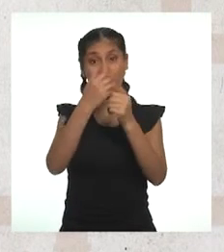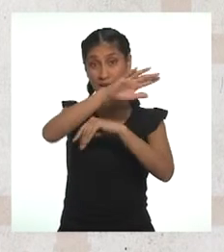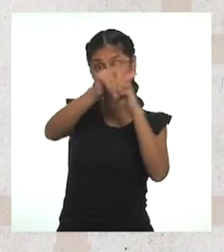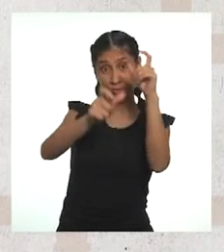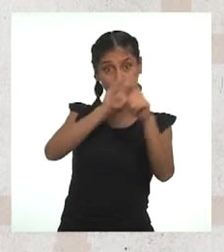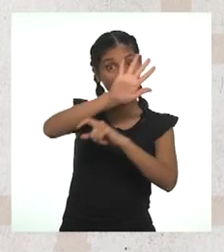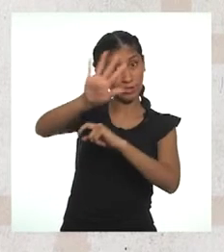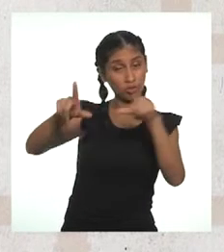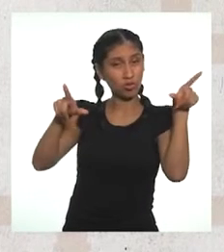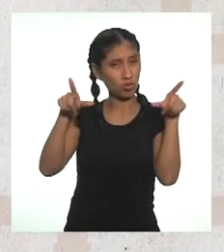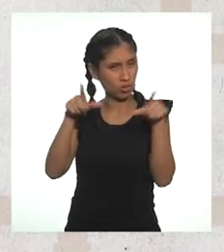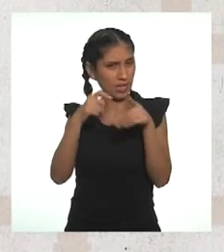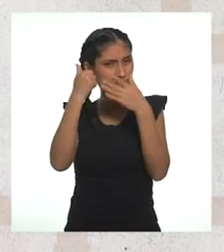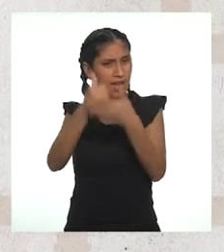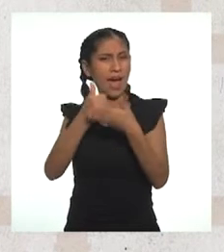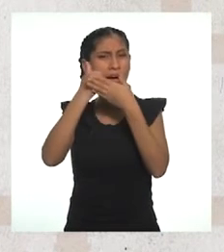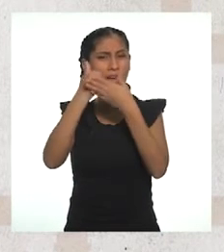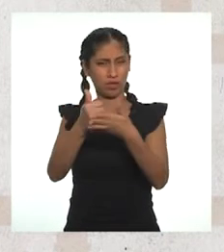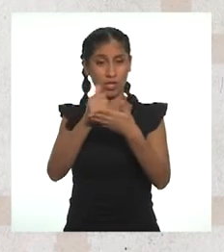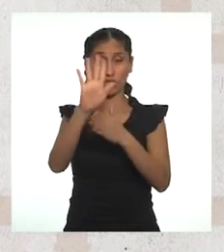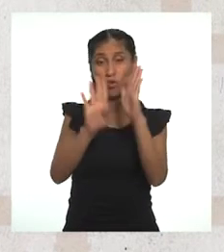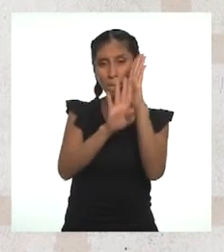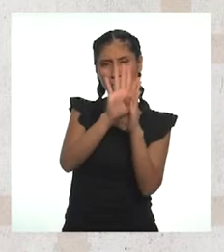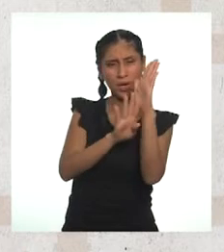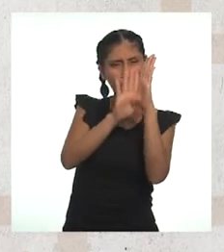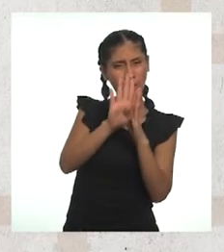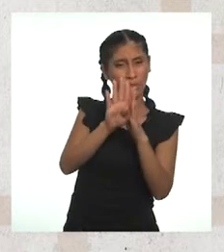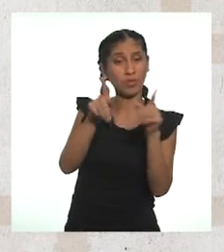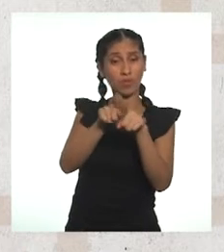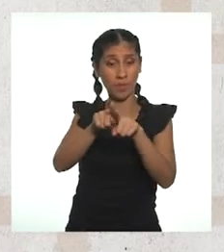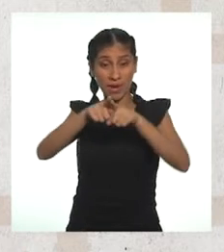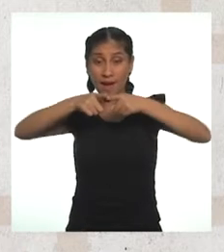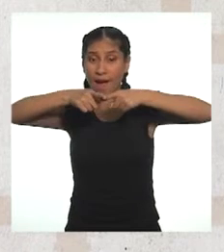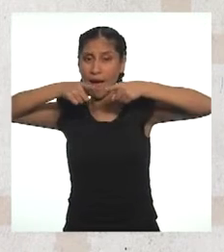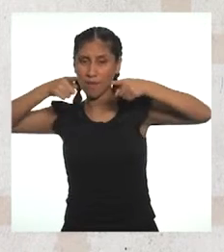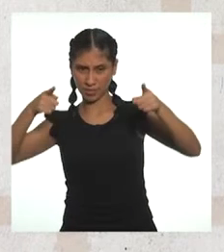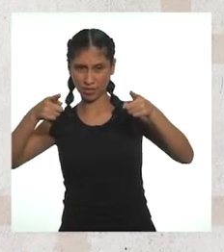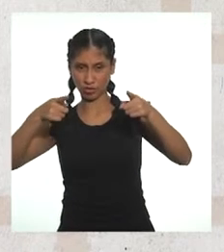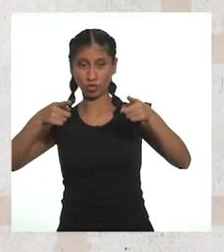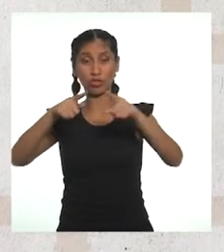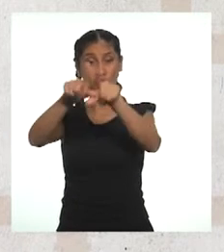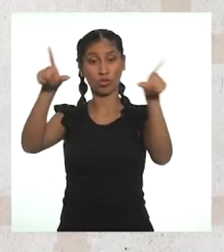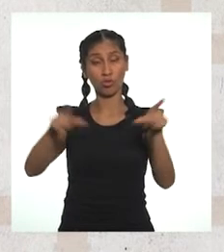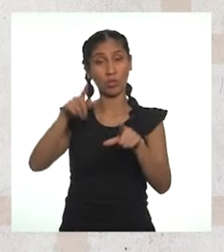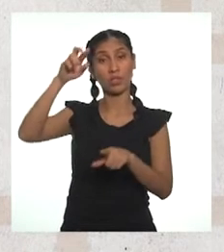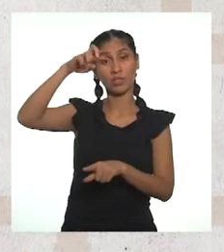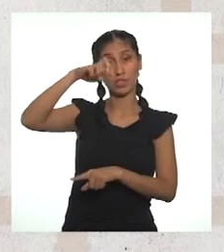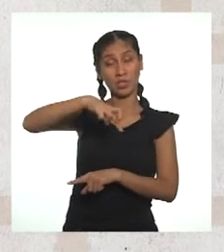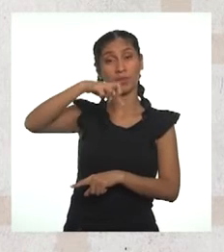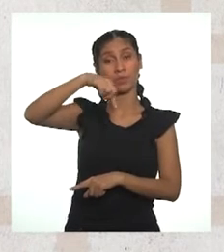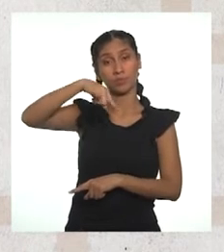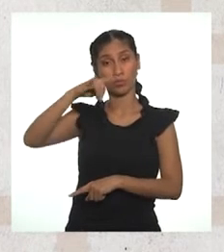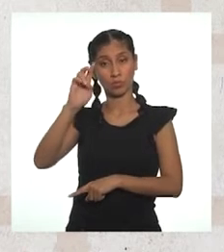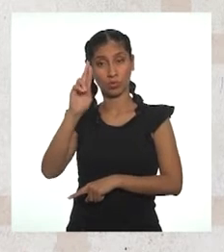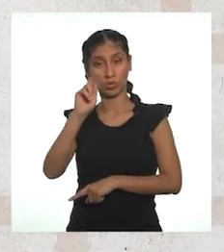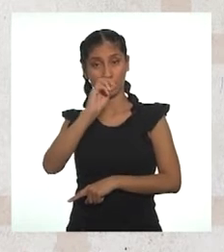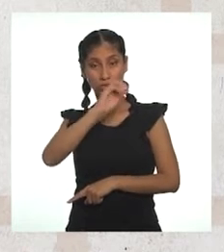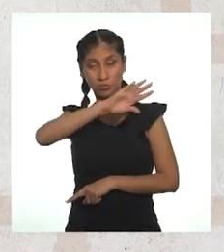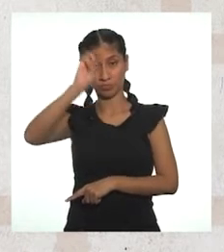mejoramiento y ampliación de los sistemas de alcantarillado de Puerto Maldonado y de Huancayo.